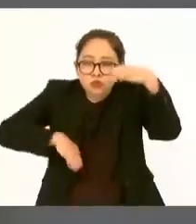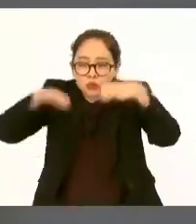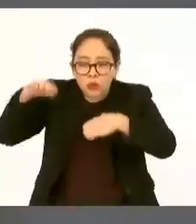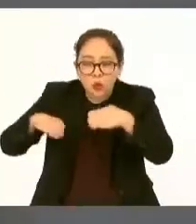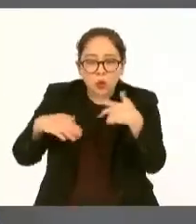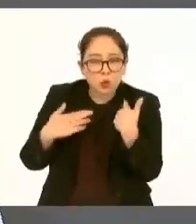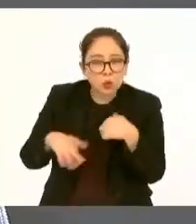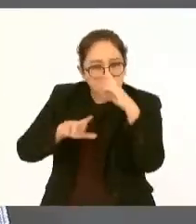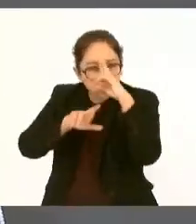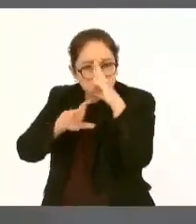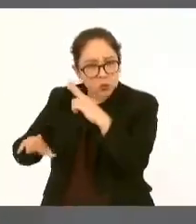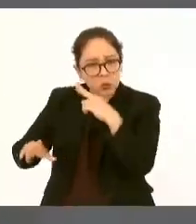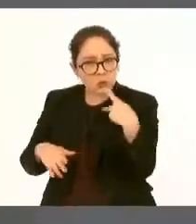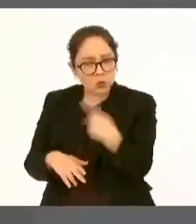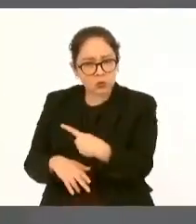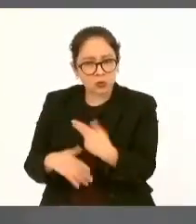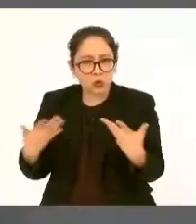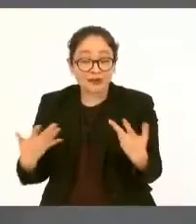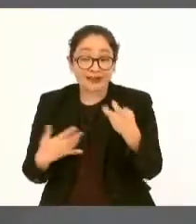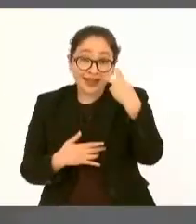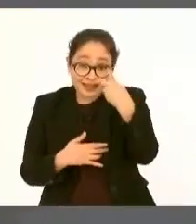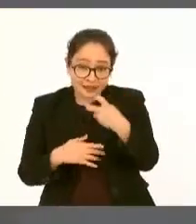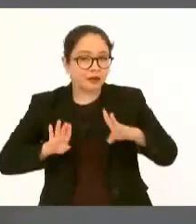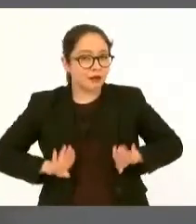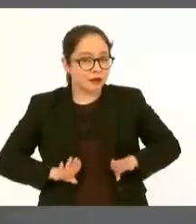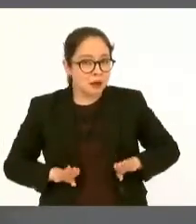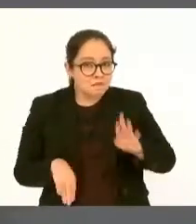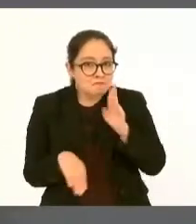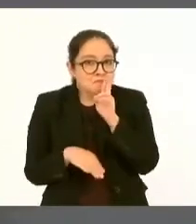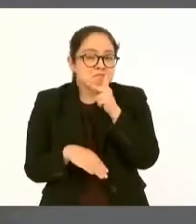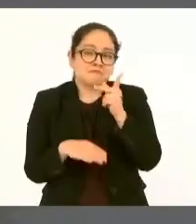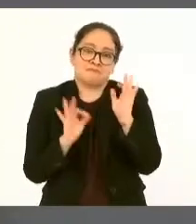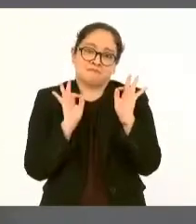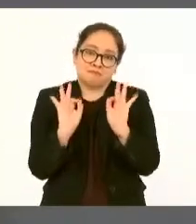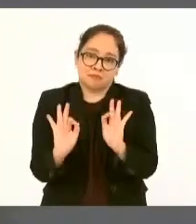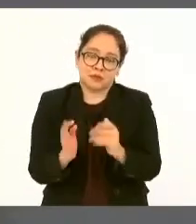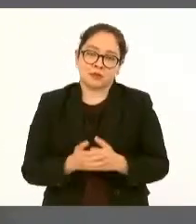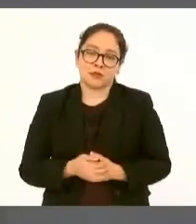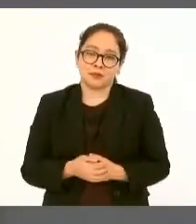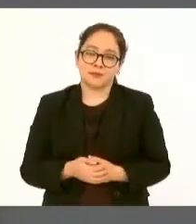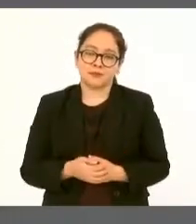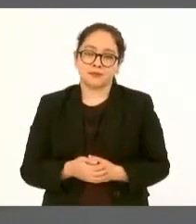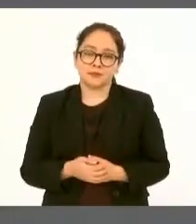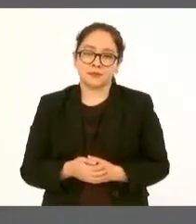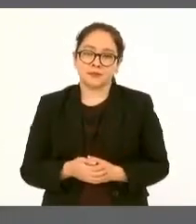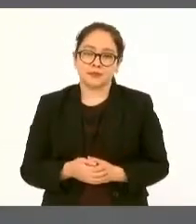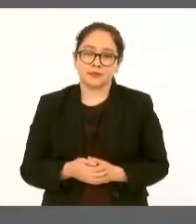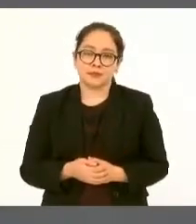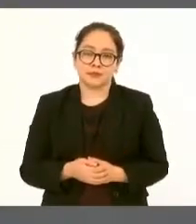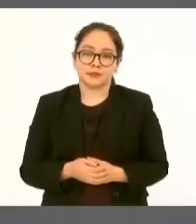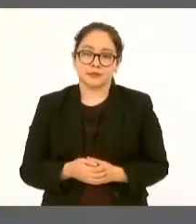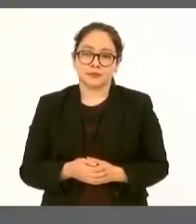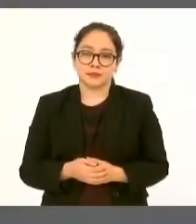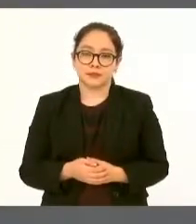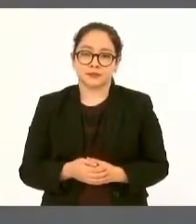nos ayudó mucho porque nuestra familia